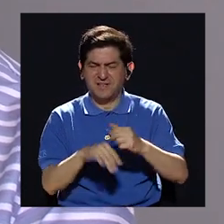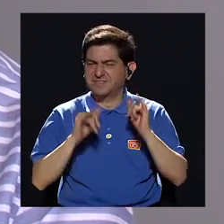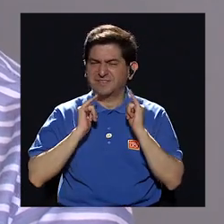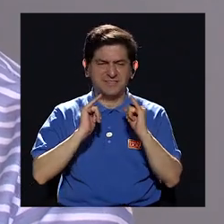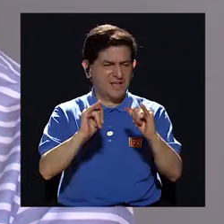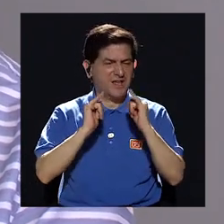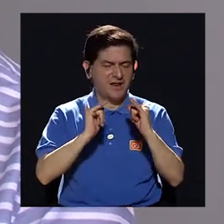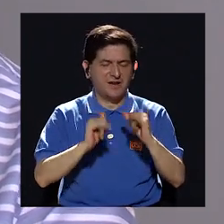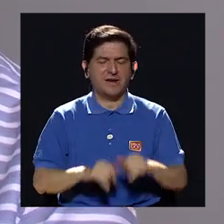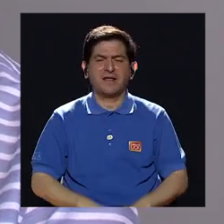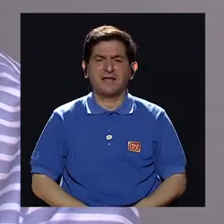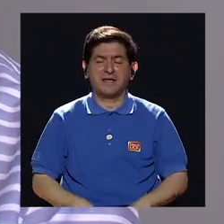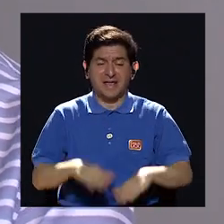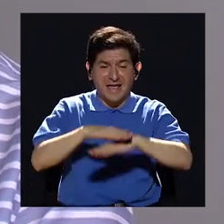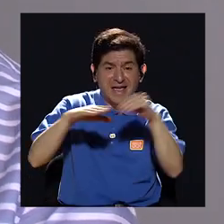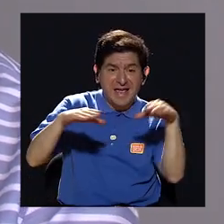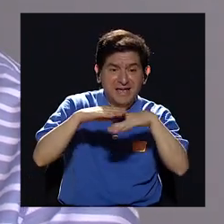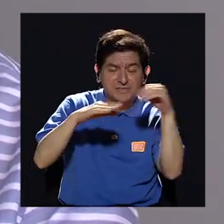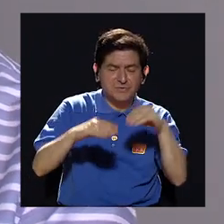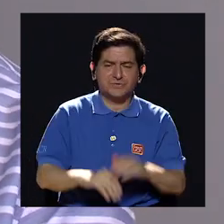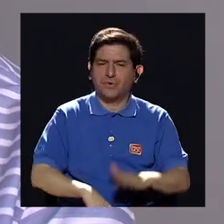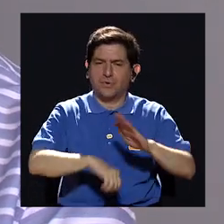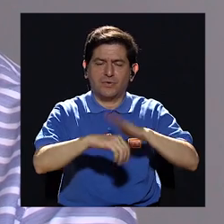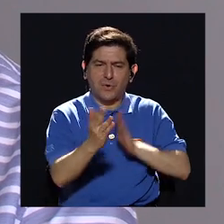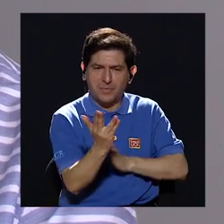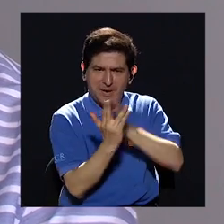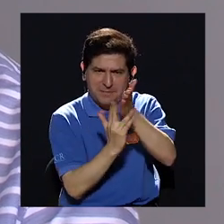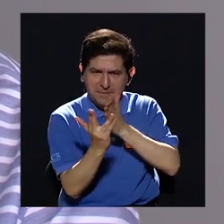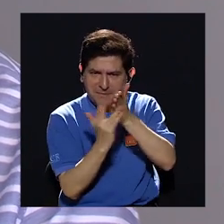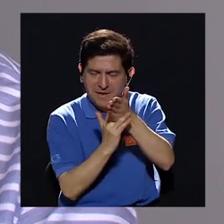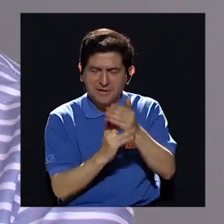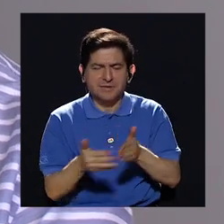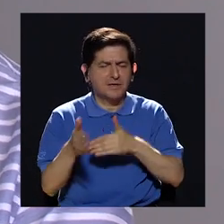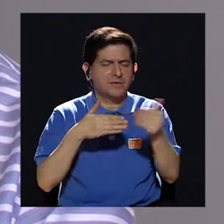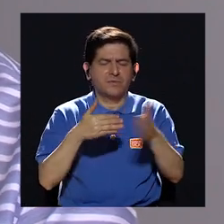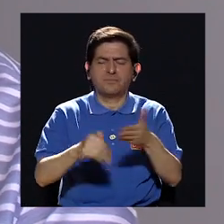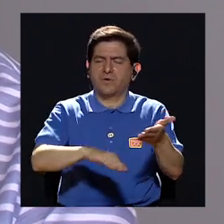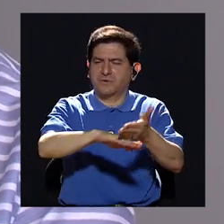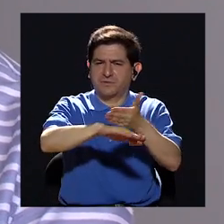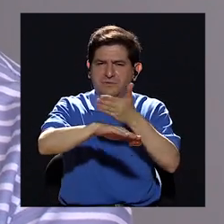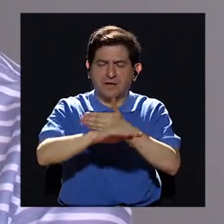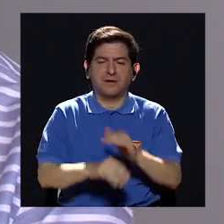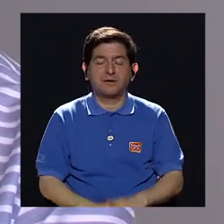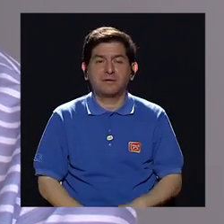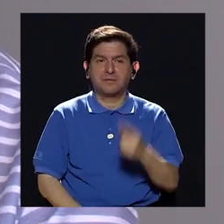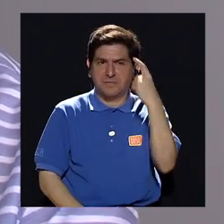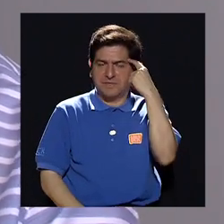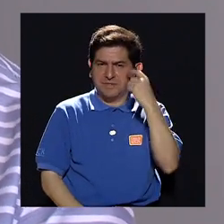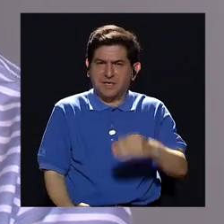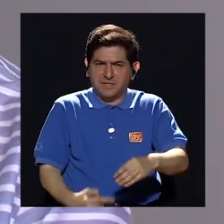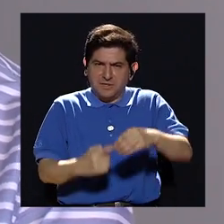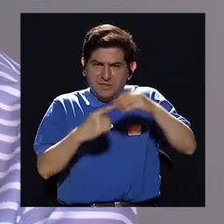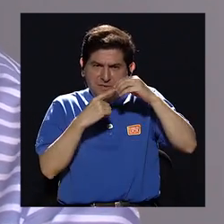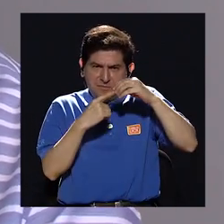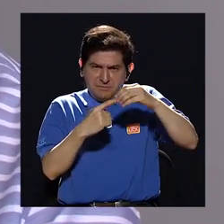desigualdad, por exclusión de acceso a pesar de las mejoras a las principales